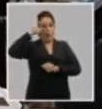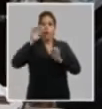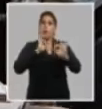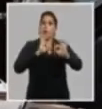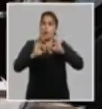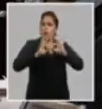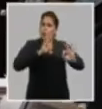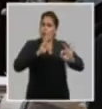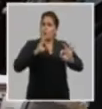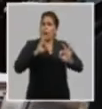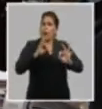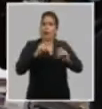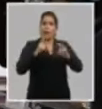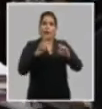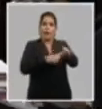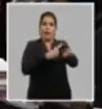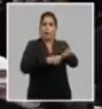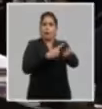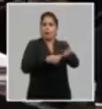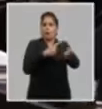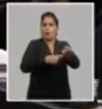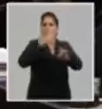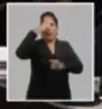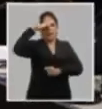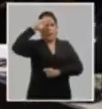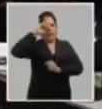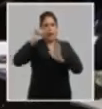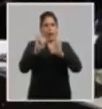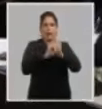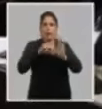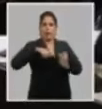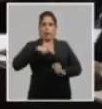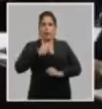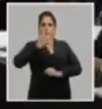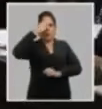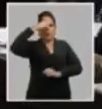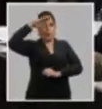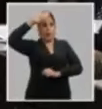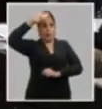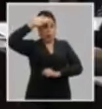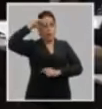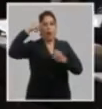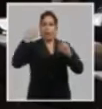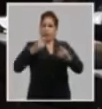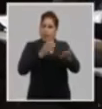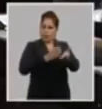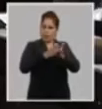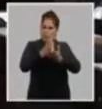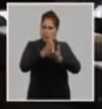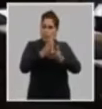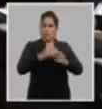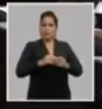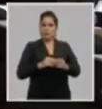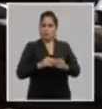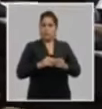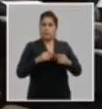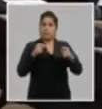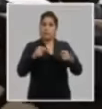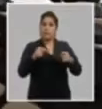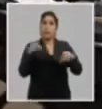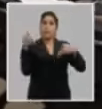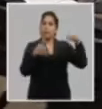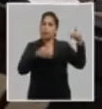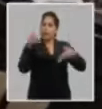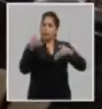preservación y desarrollo de las tradiciones identidad y cultura nacional sobre la base de una